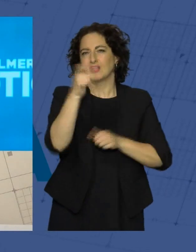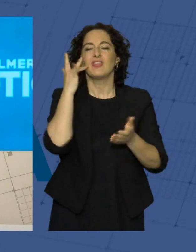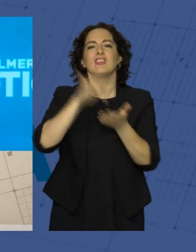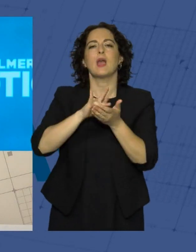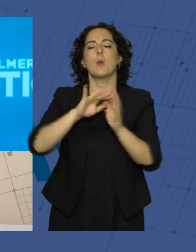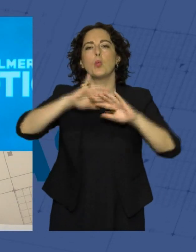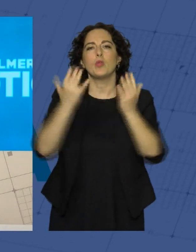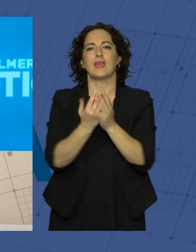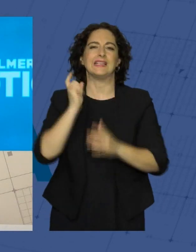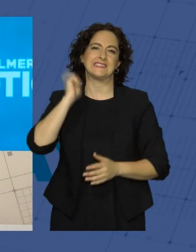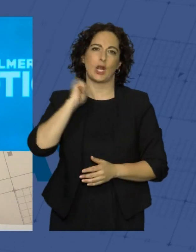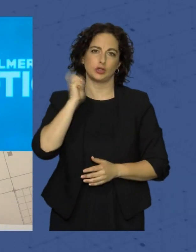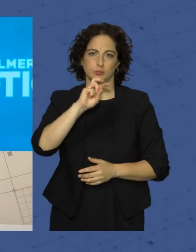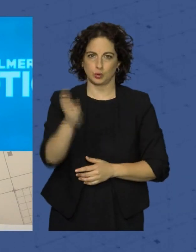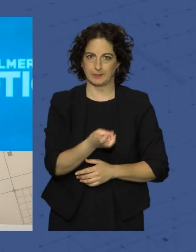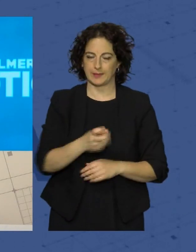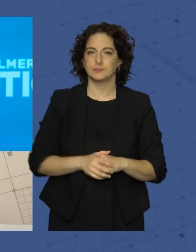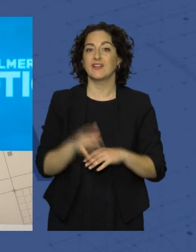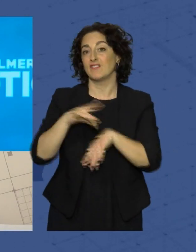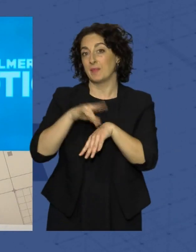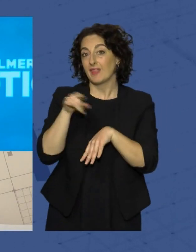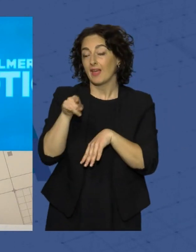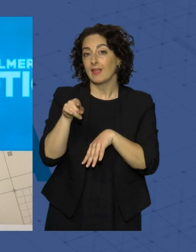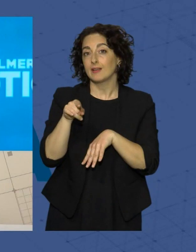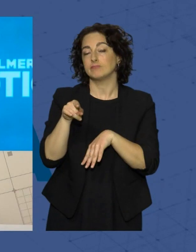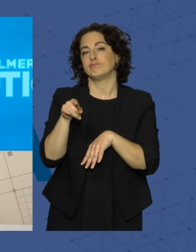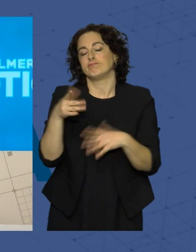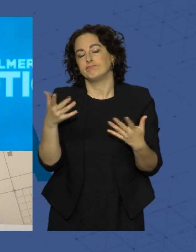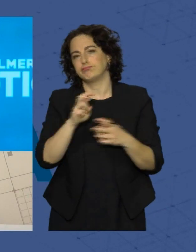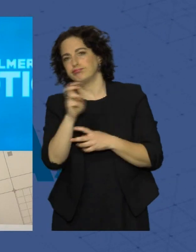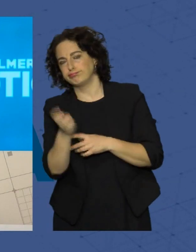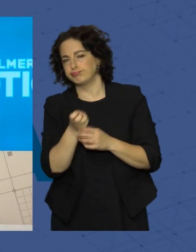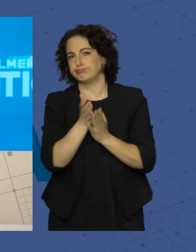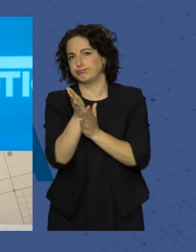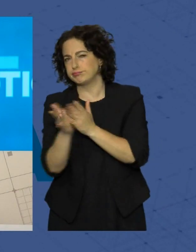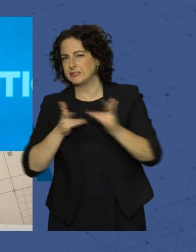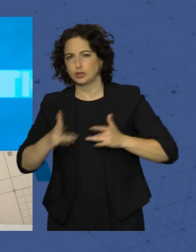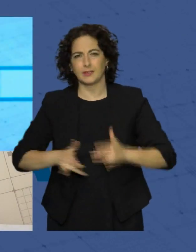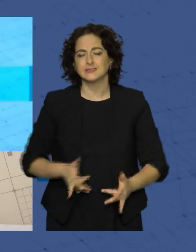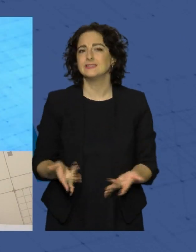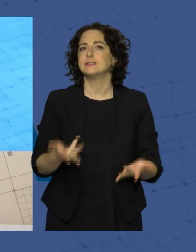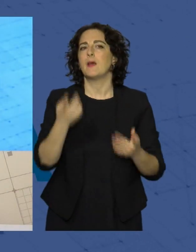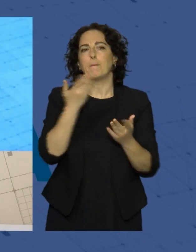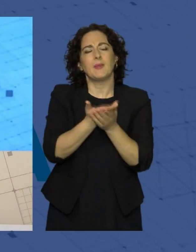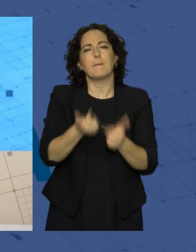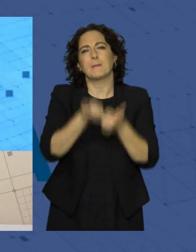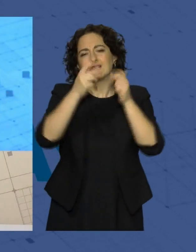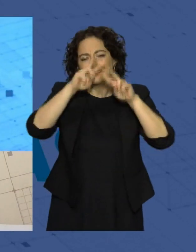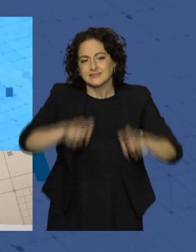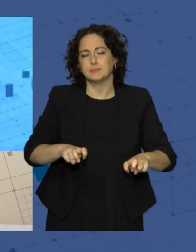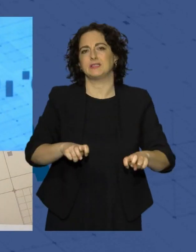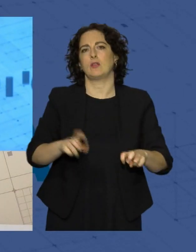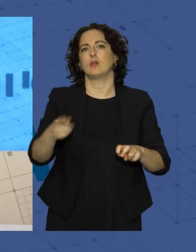de la Esclerosis Múltiple, una enfermedad poliédrica para la que piden más investigación y el reconocimiento de, al menos,